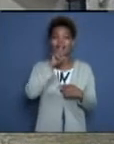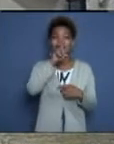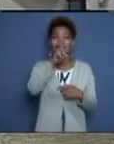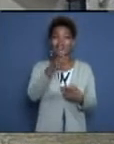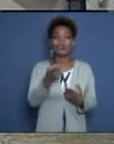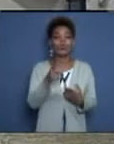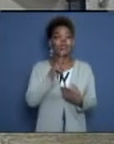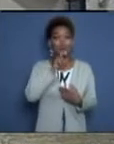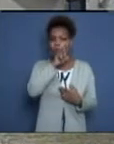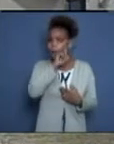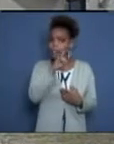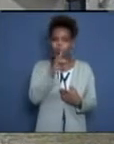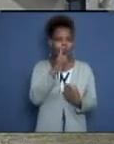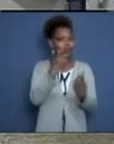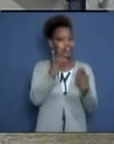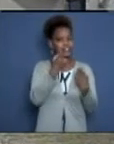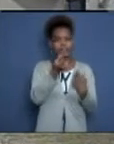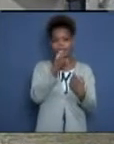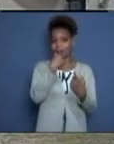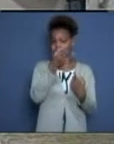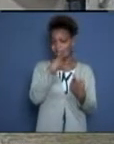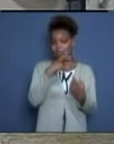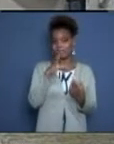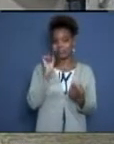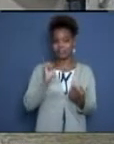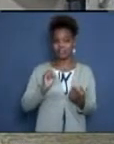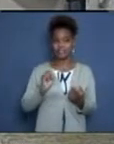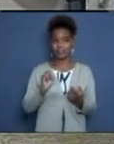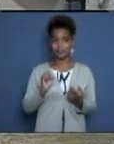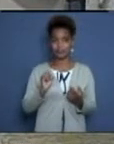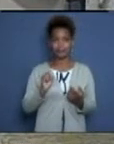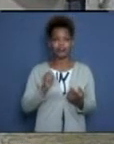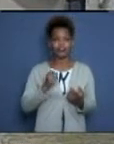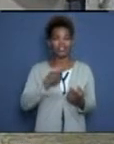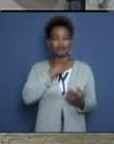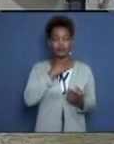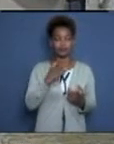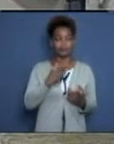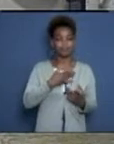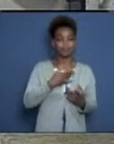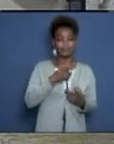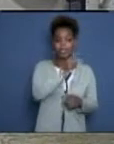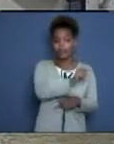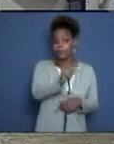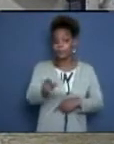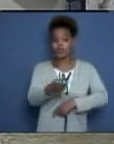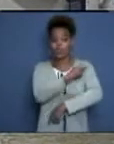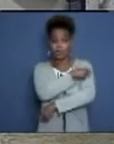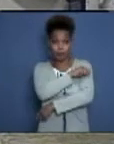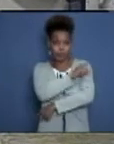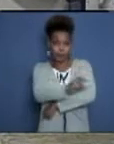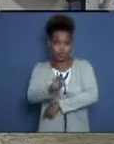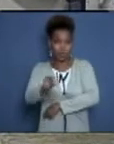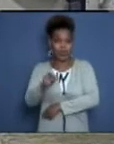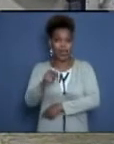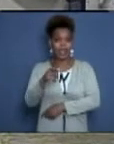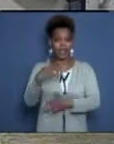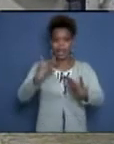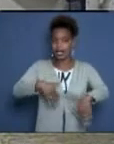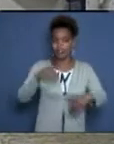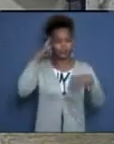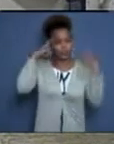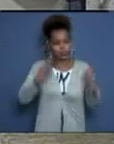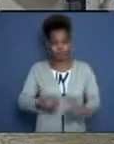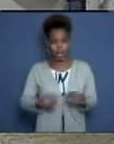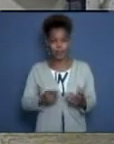combaten, no se matan, para hablar de forma bien clara, con antibióticos. Los antibióticos no matan virus. Los virus